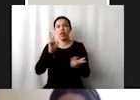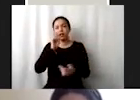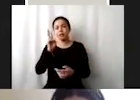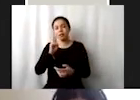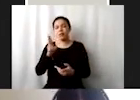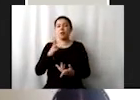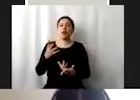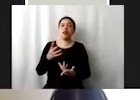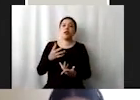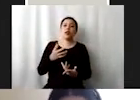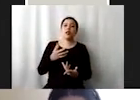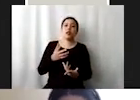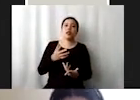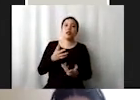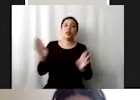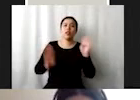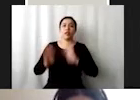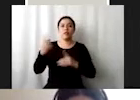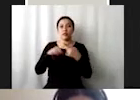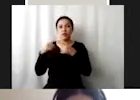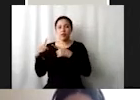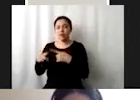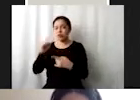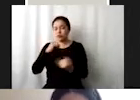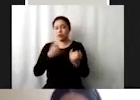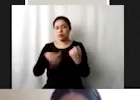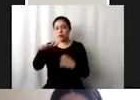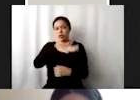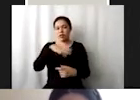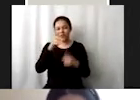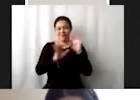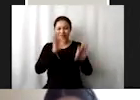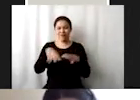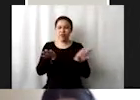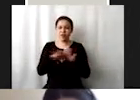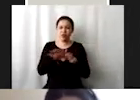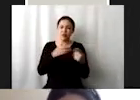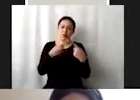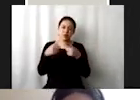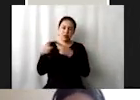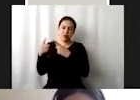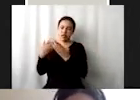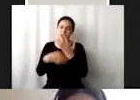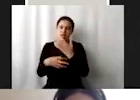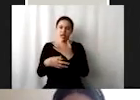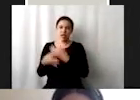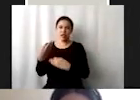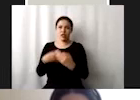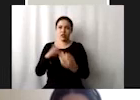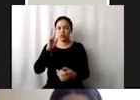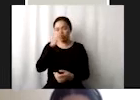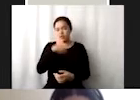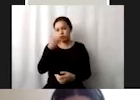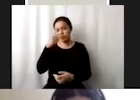biodiversidad como hemos tratado nuestros ecosistemas de todo tipo todos tamaños y México